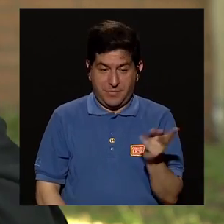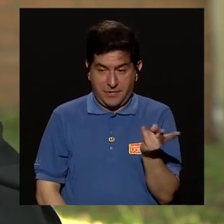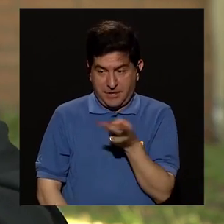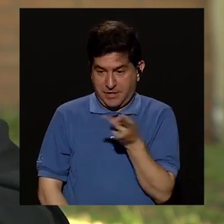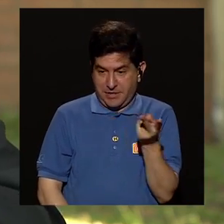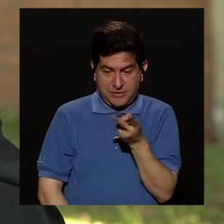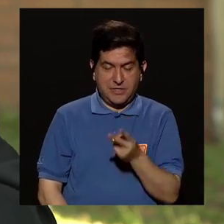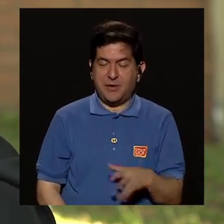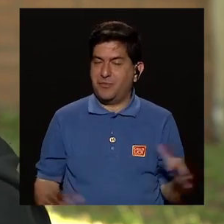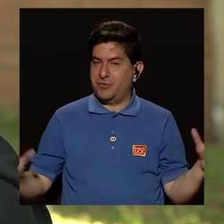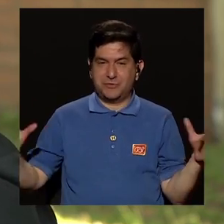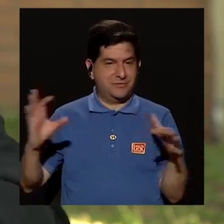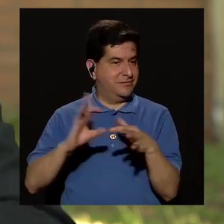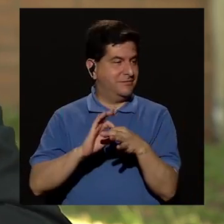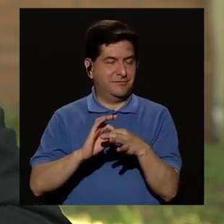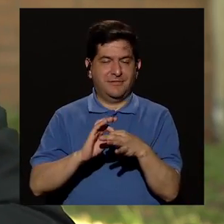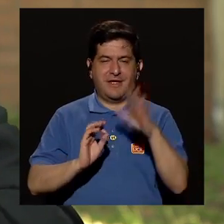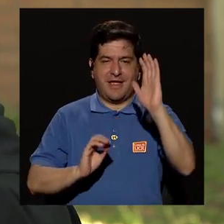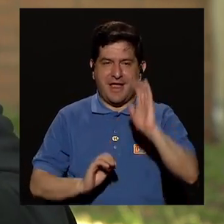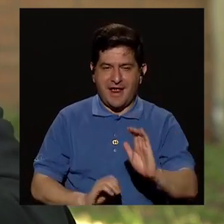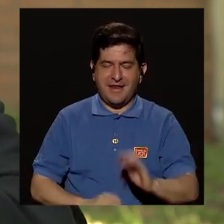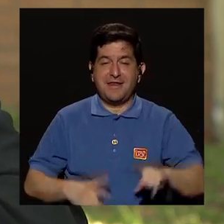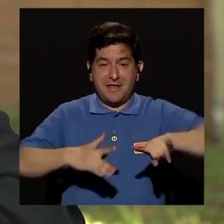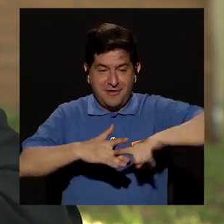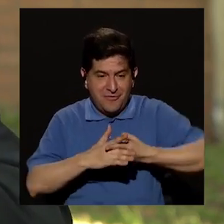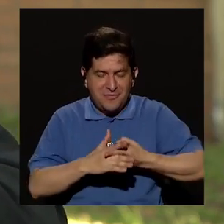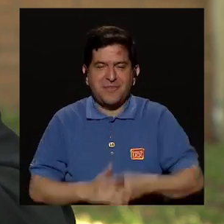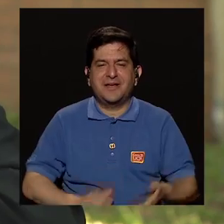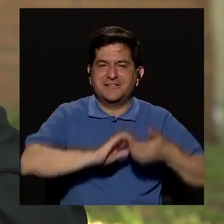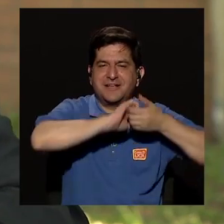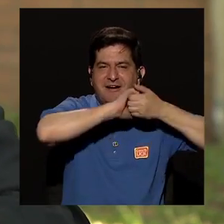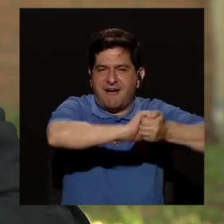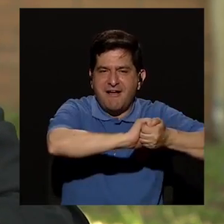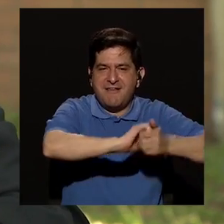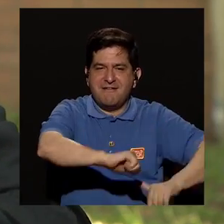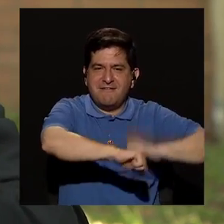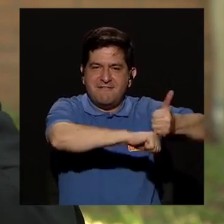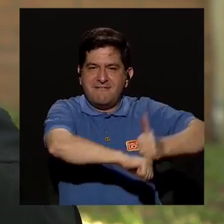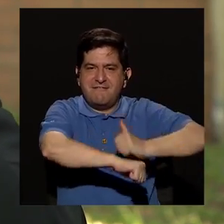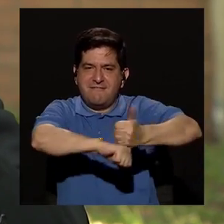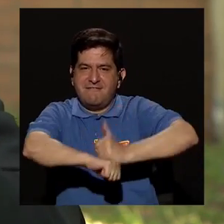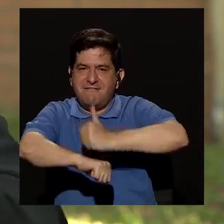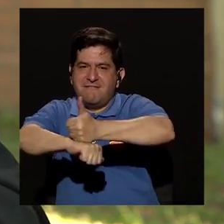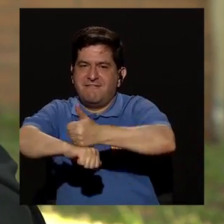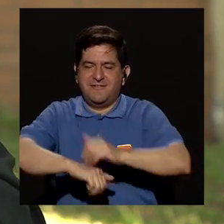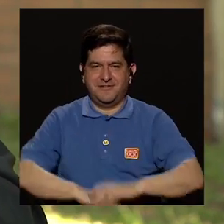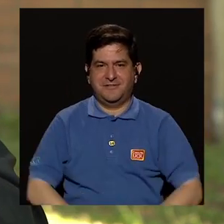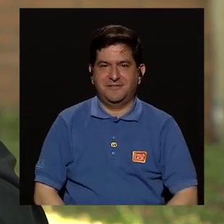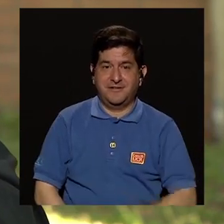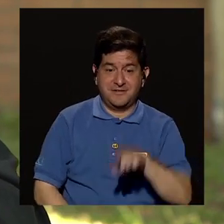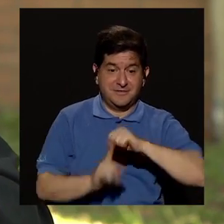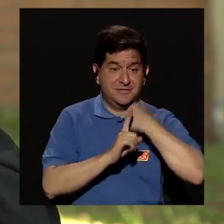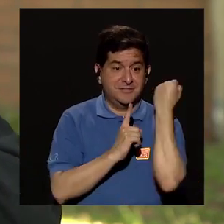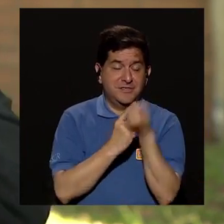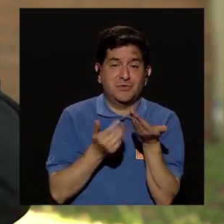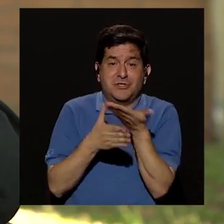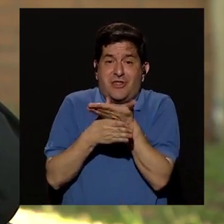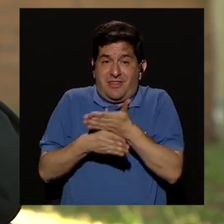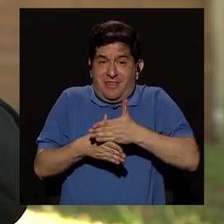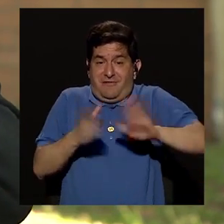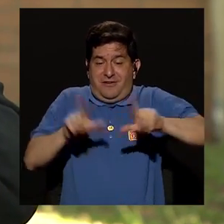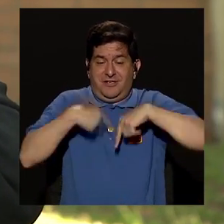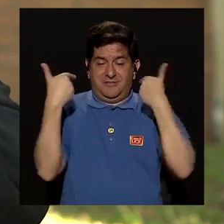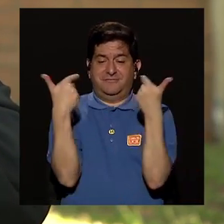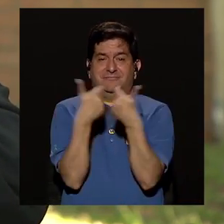los dos no están en la misma sintonía el niño empieza a establecer alianzas y eso va a